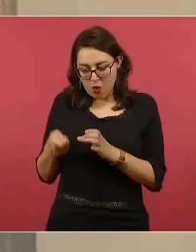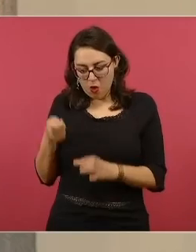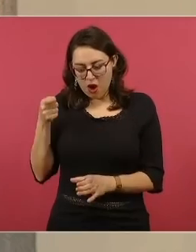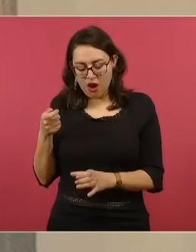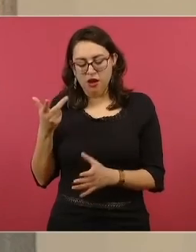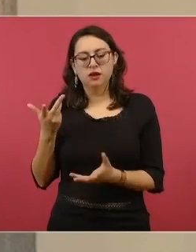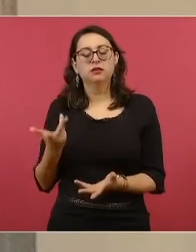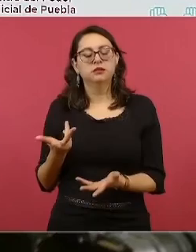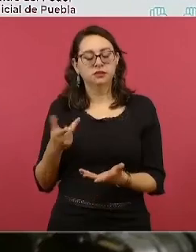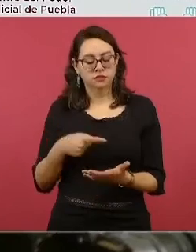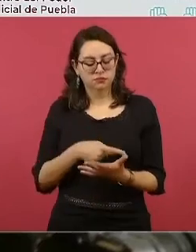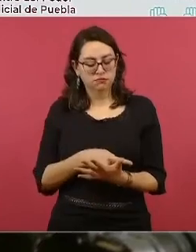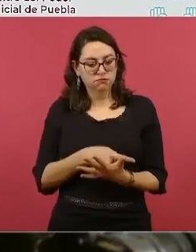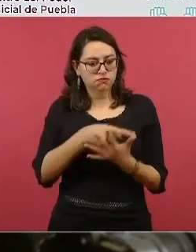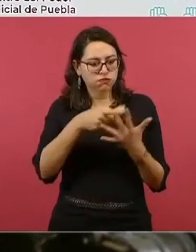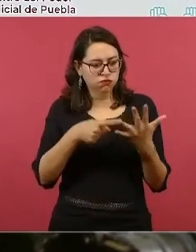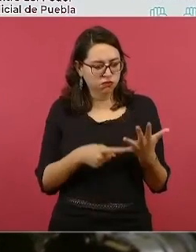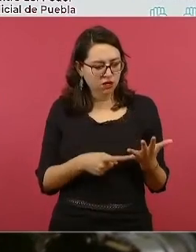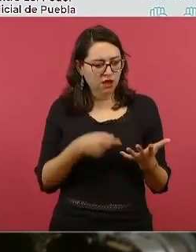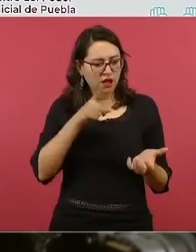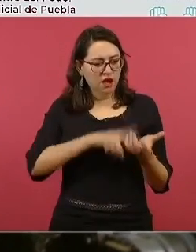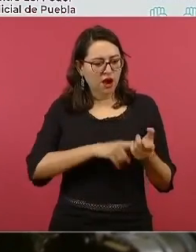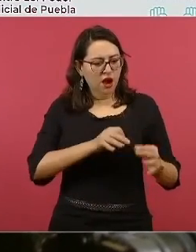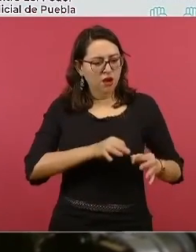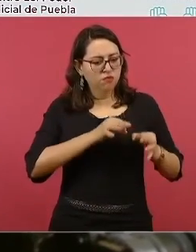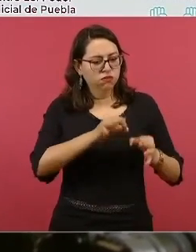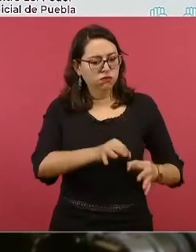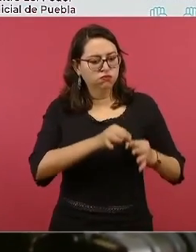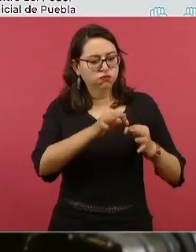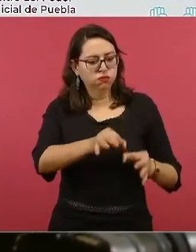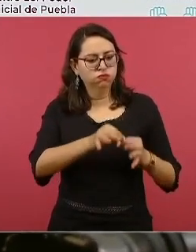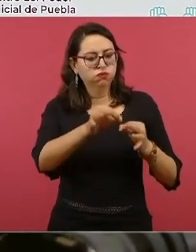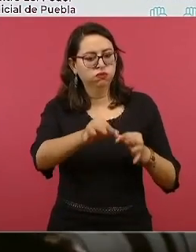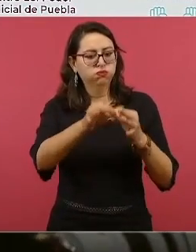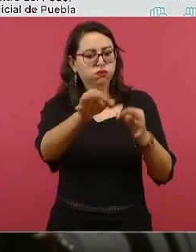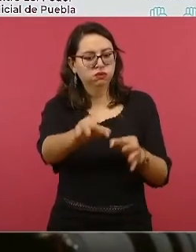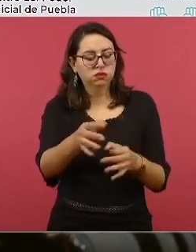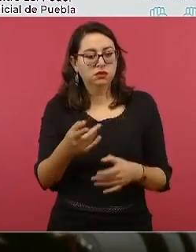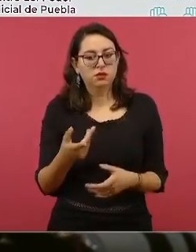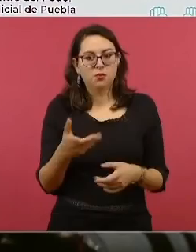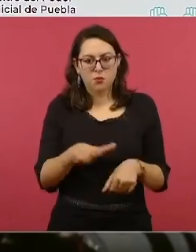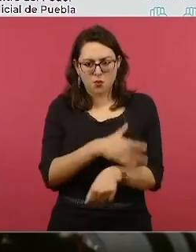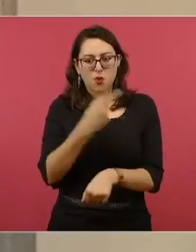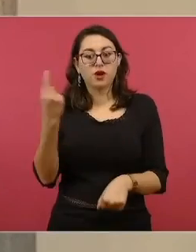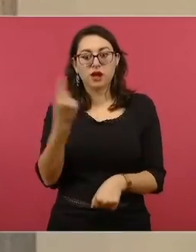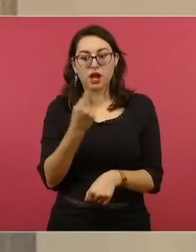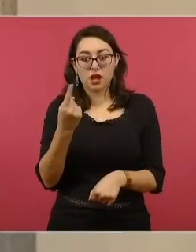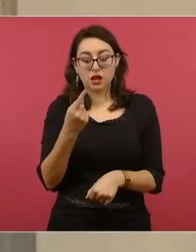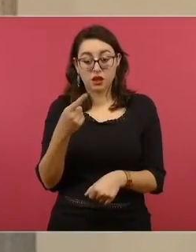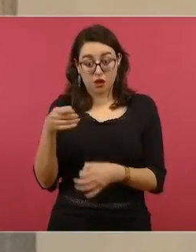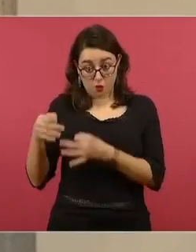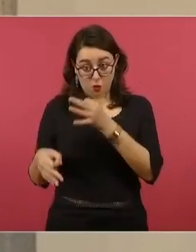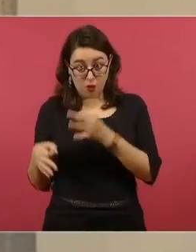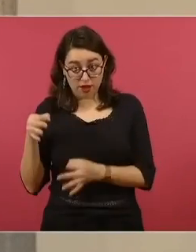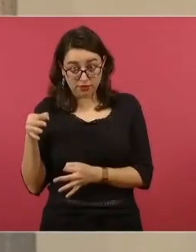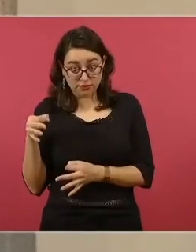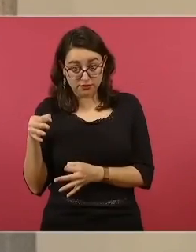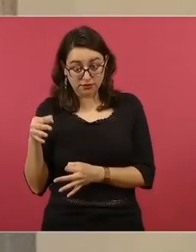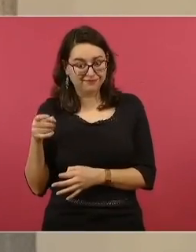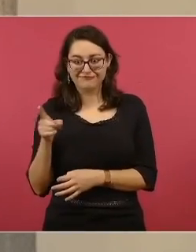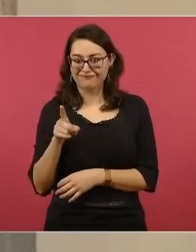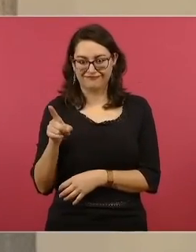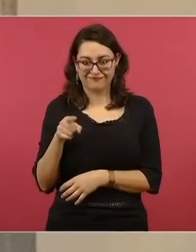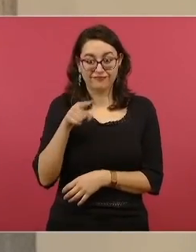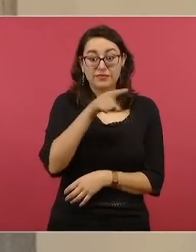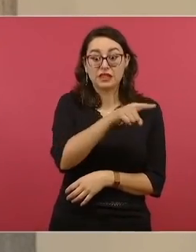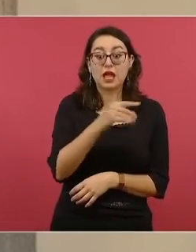que las prórrogas en el juicio se debieron a la defensa de la parte acusada, ni el peligro que supone